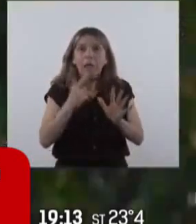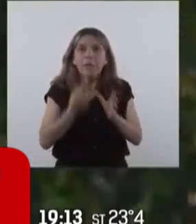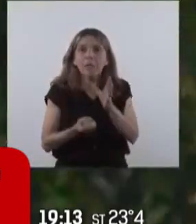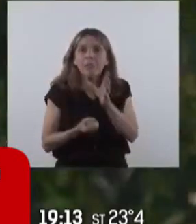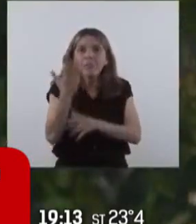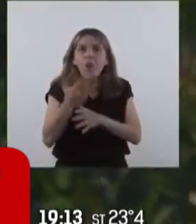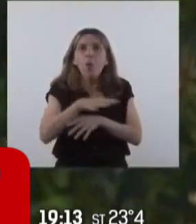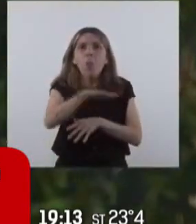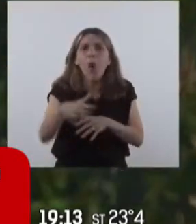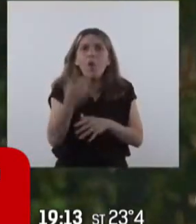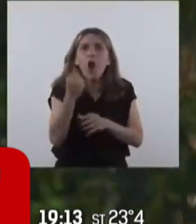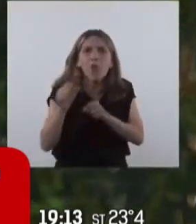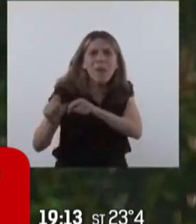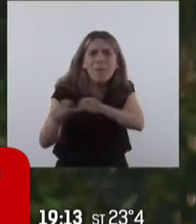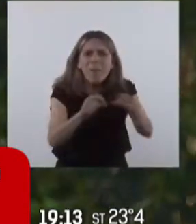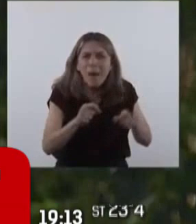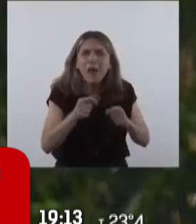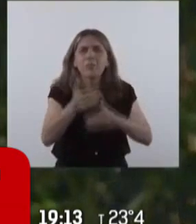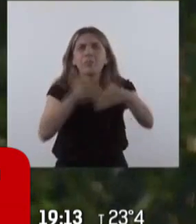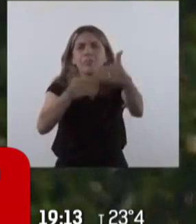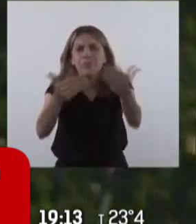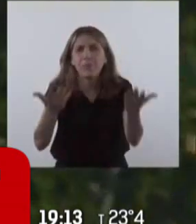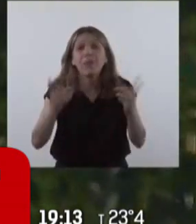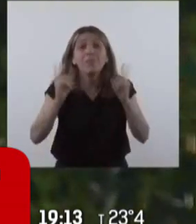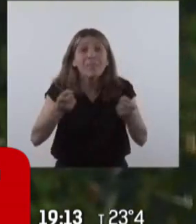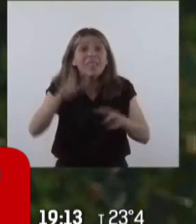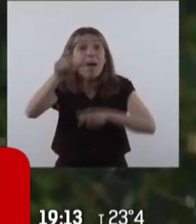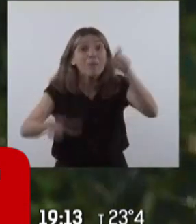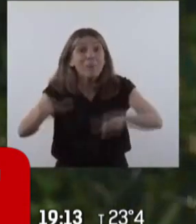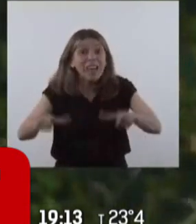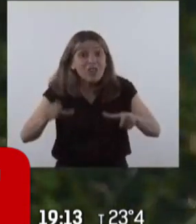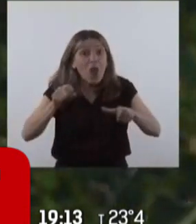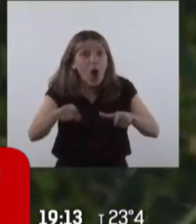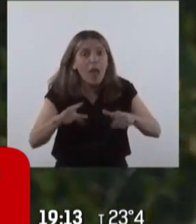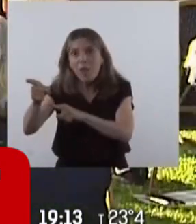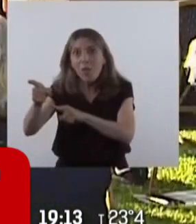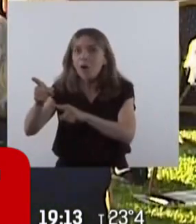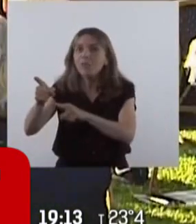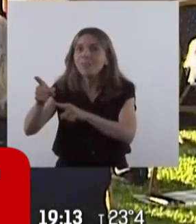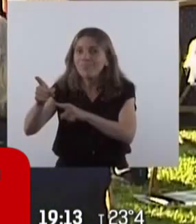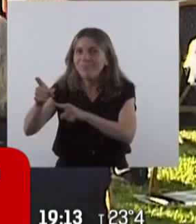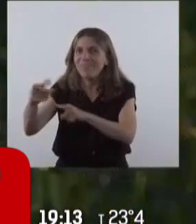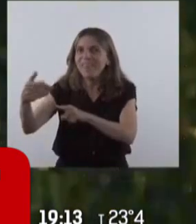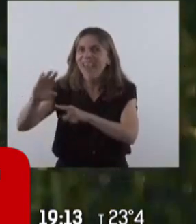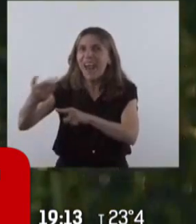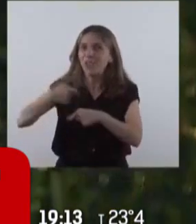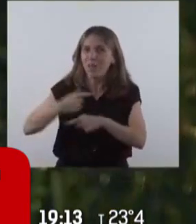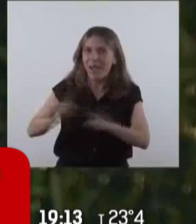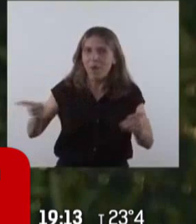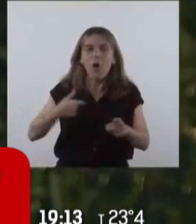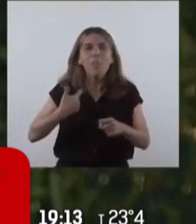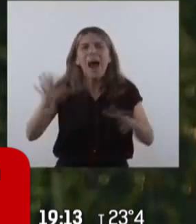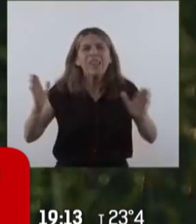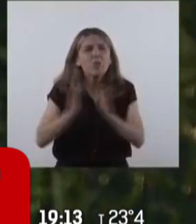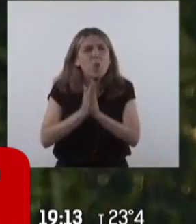popular y dónde deben ser actores, los actores de la economía popular. Así que avancemos juntos, más